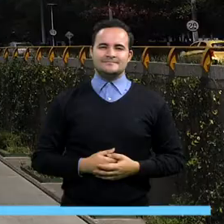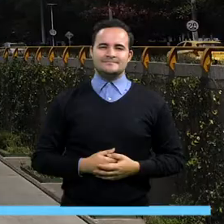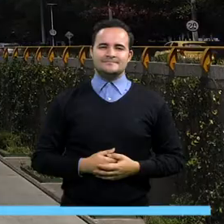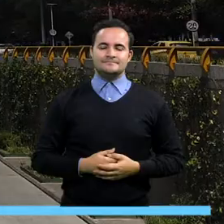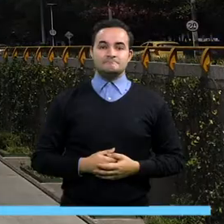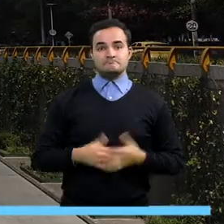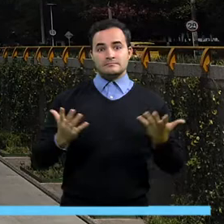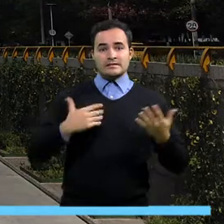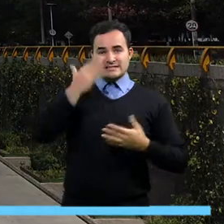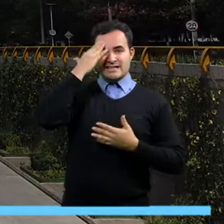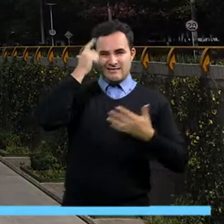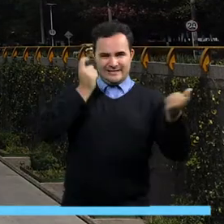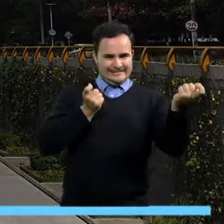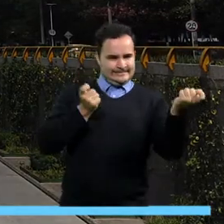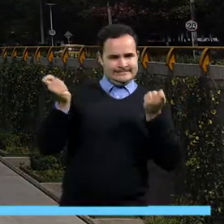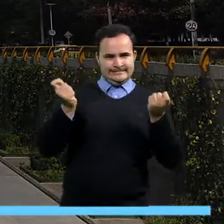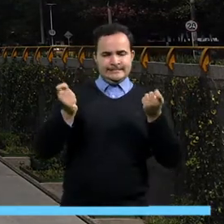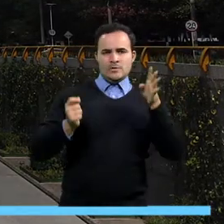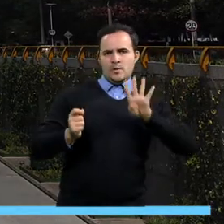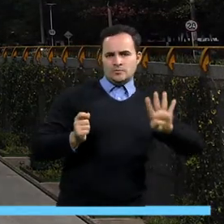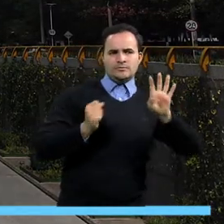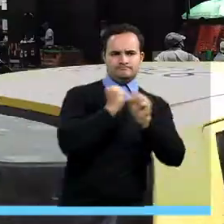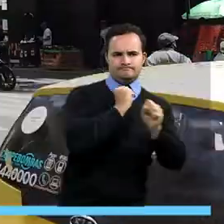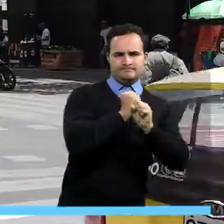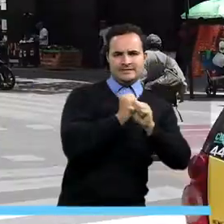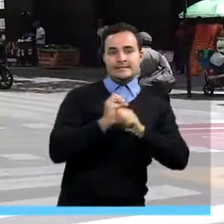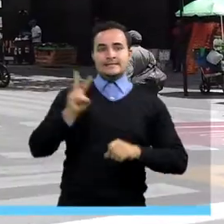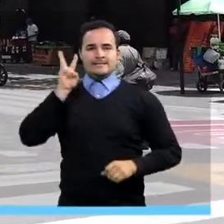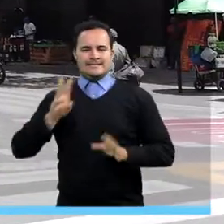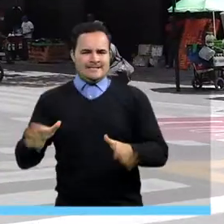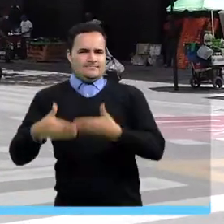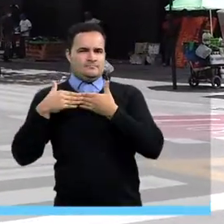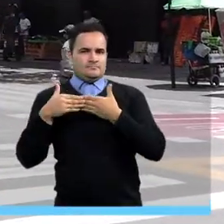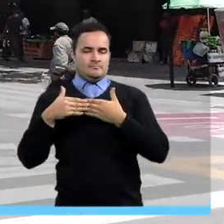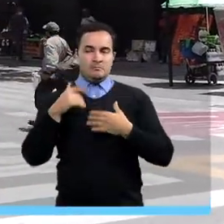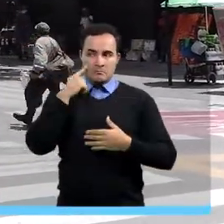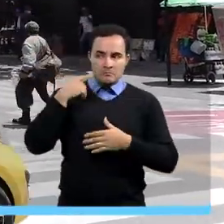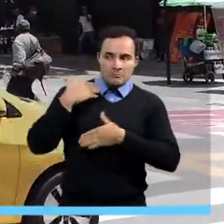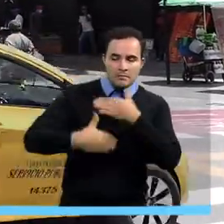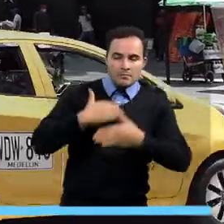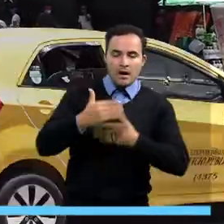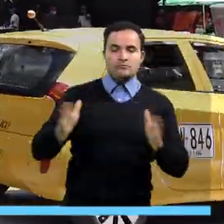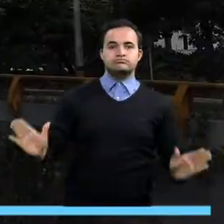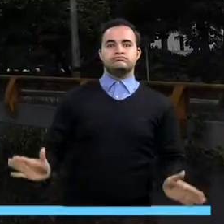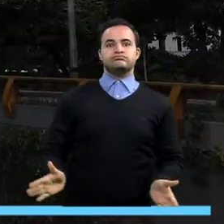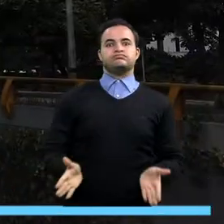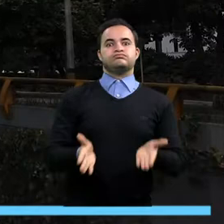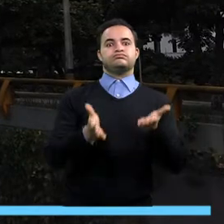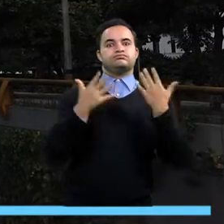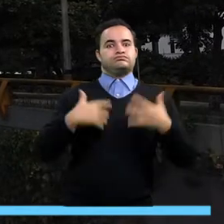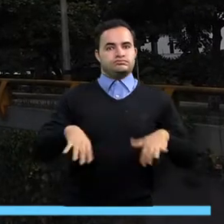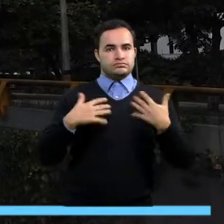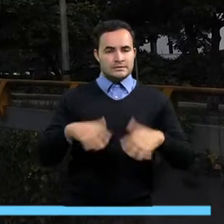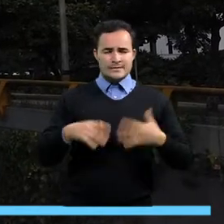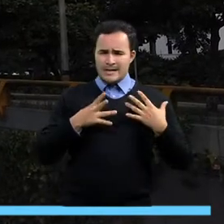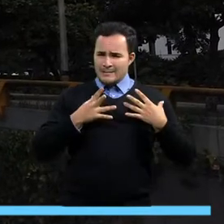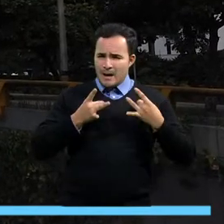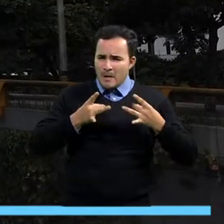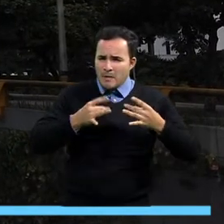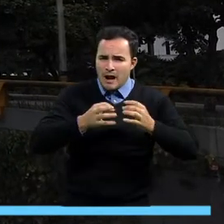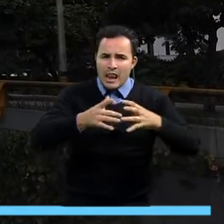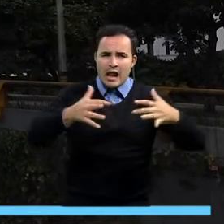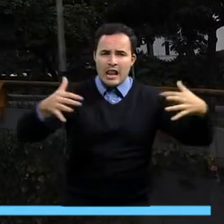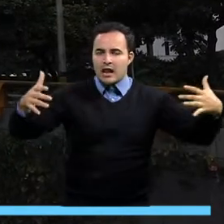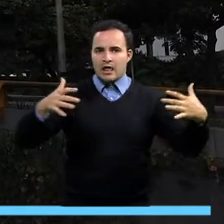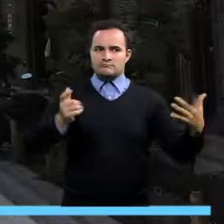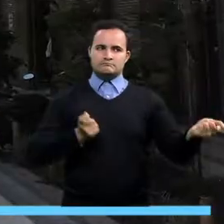semana. La estrategia de cuatro días de apertura por tres de cierre empieza a mostrar resultados. Se ha evitado